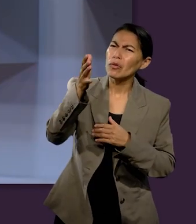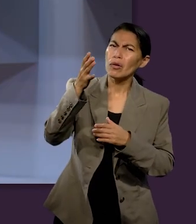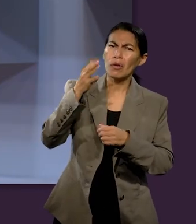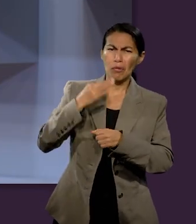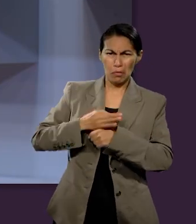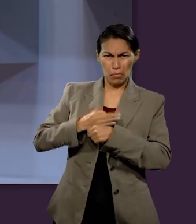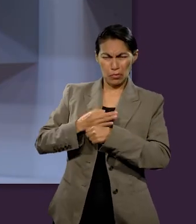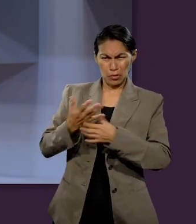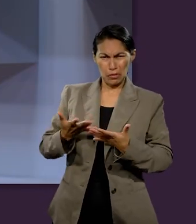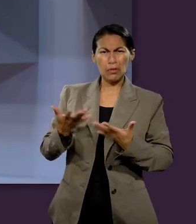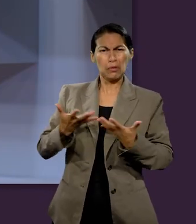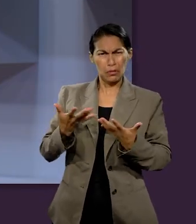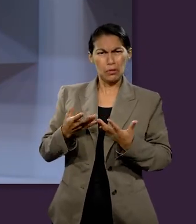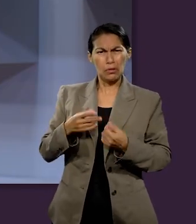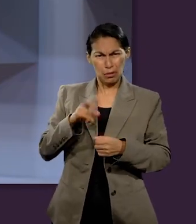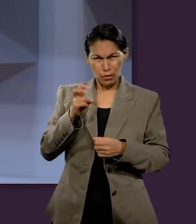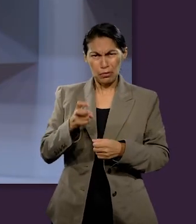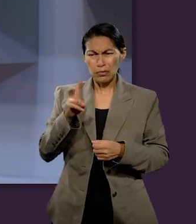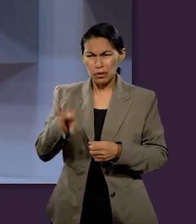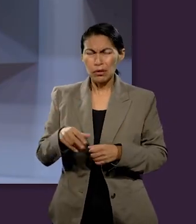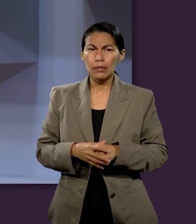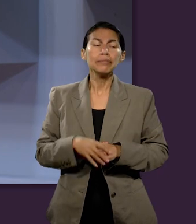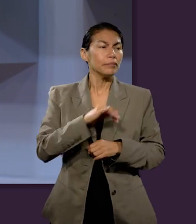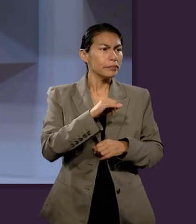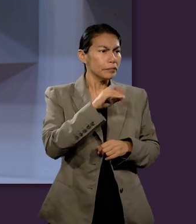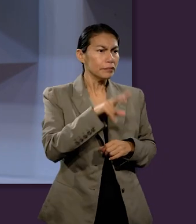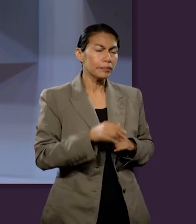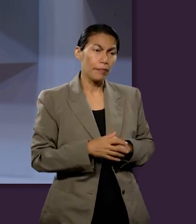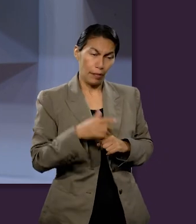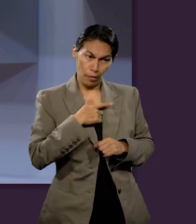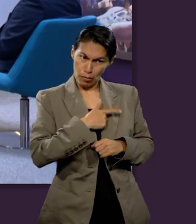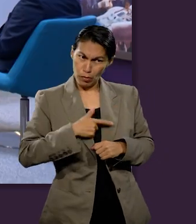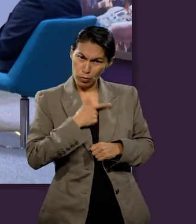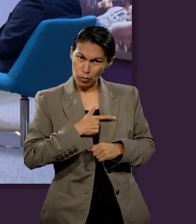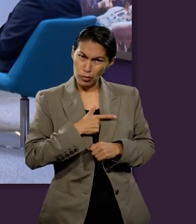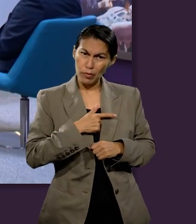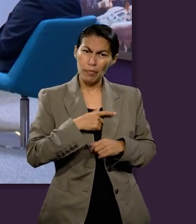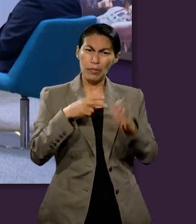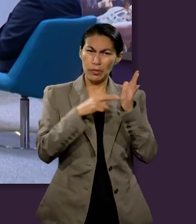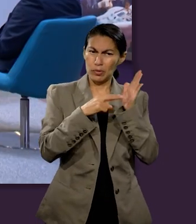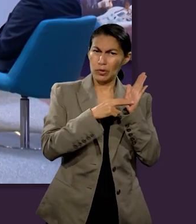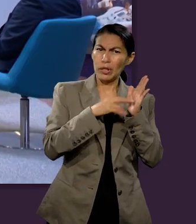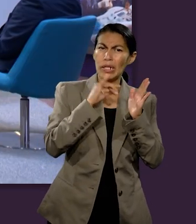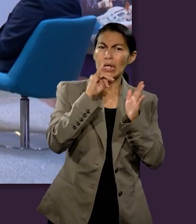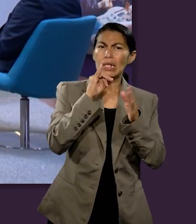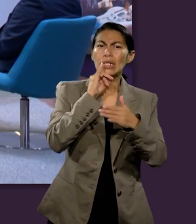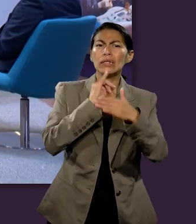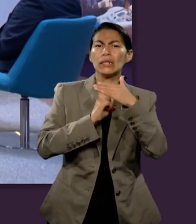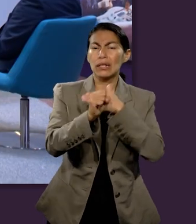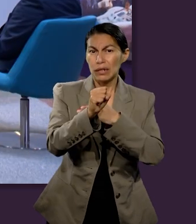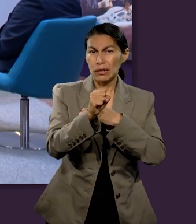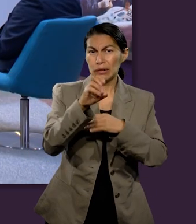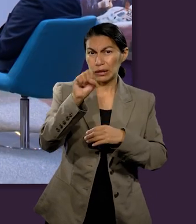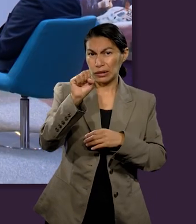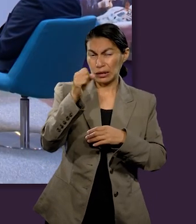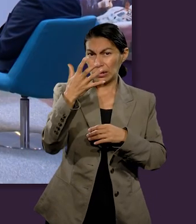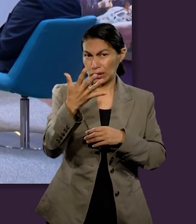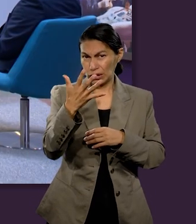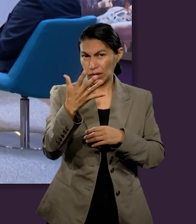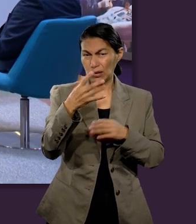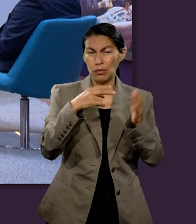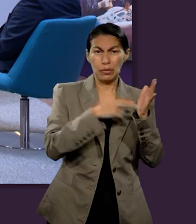presente un poquito como al futuro de toda la humanidad, ¿es cierto? Así es, y a mí me encantan los versículos que están en Isaías